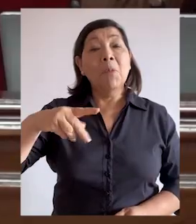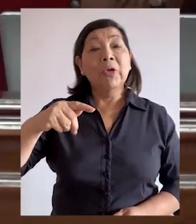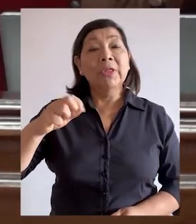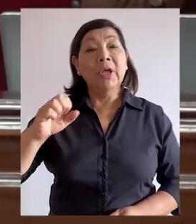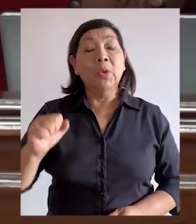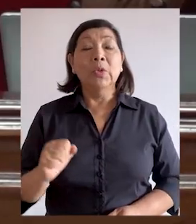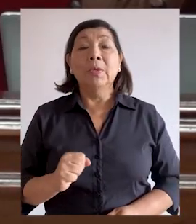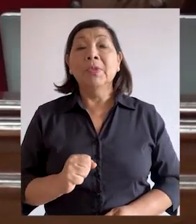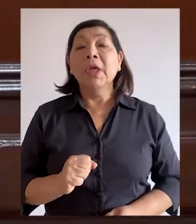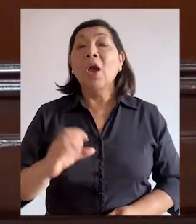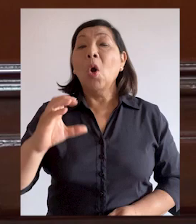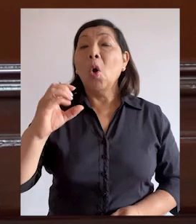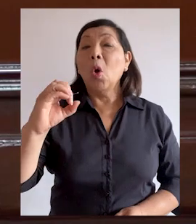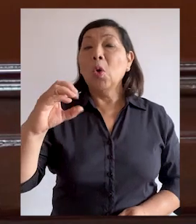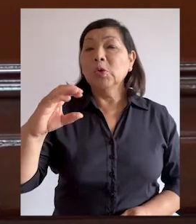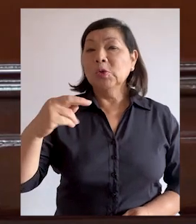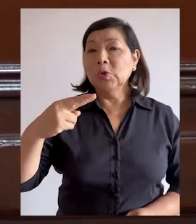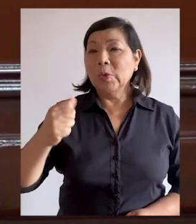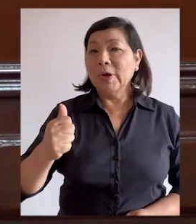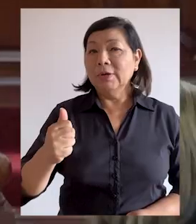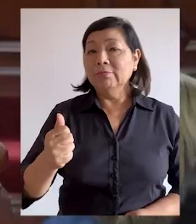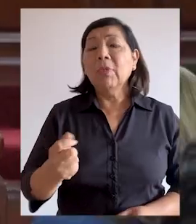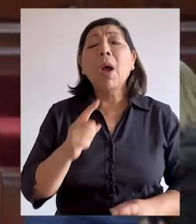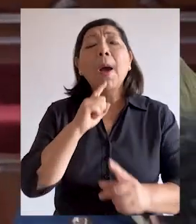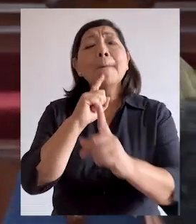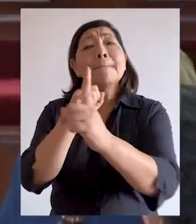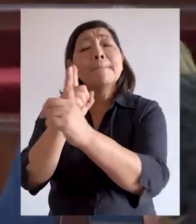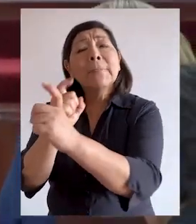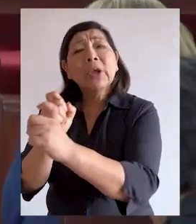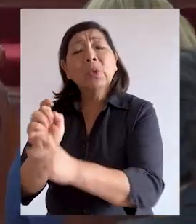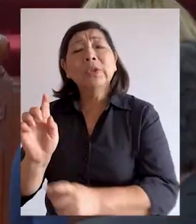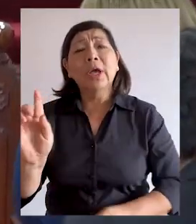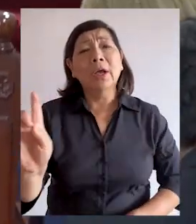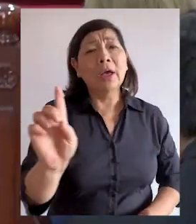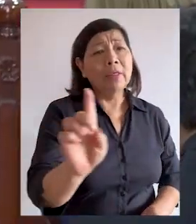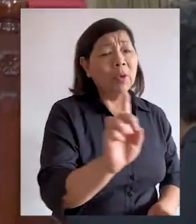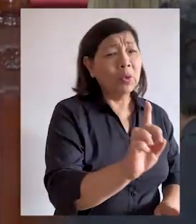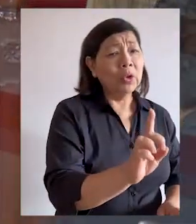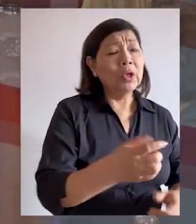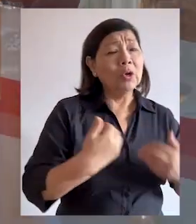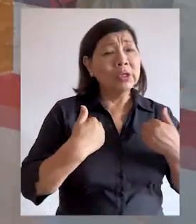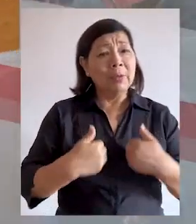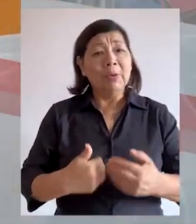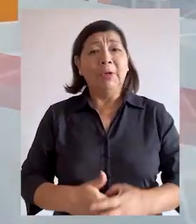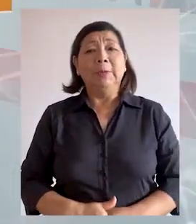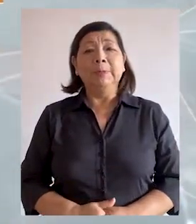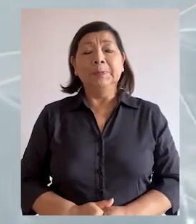Manuel Montiagudo Valdés y César Ochoa Cardich, formularon preguntas a los abogados de ambas partes.